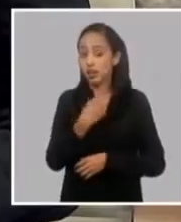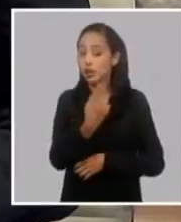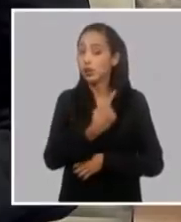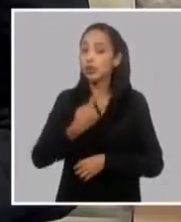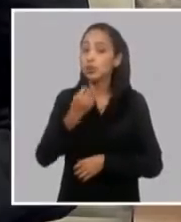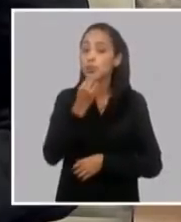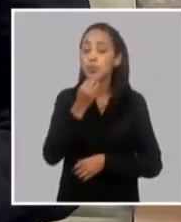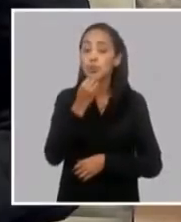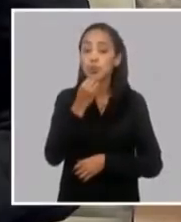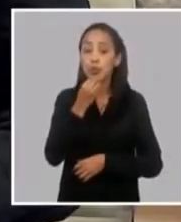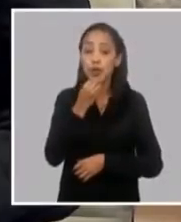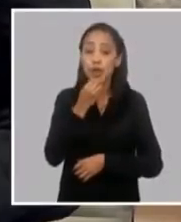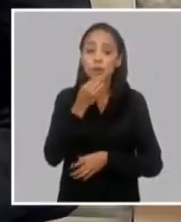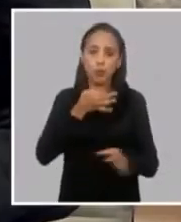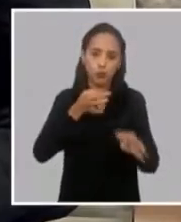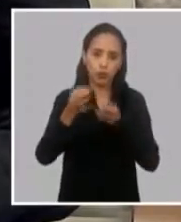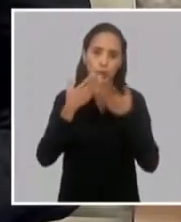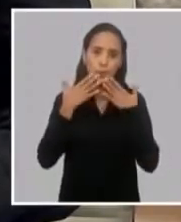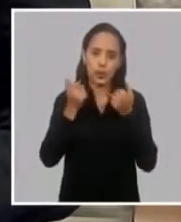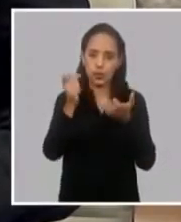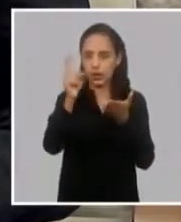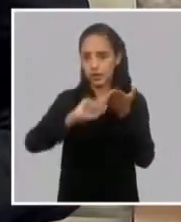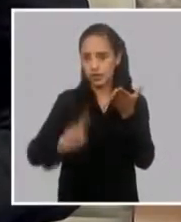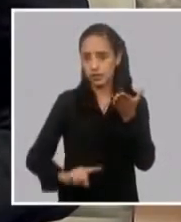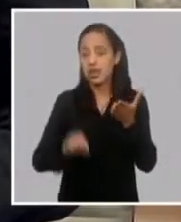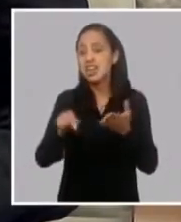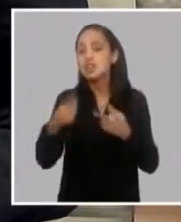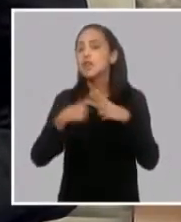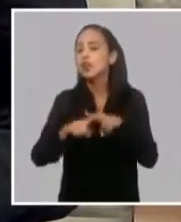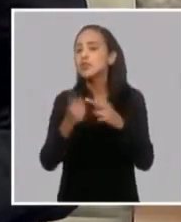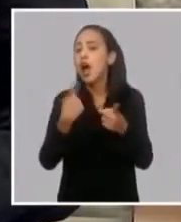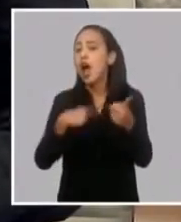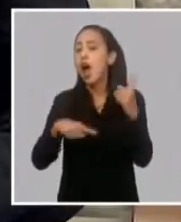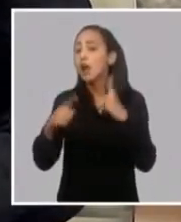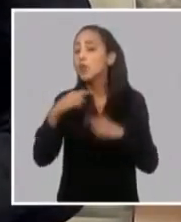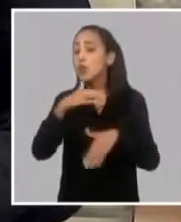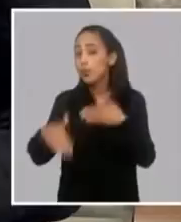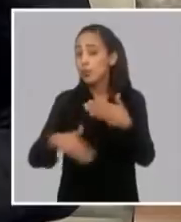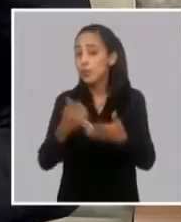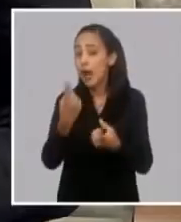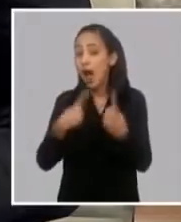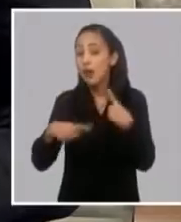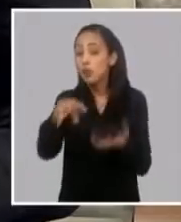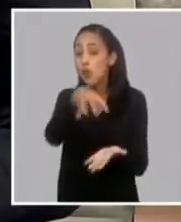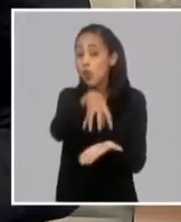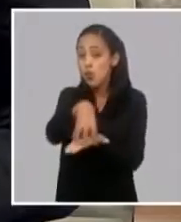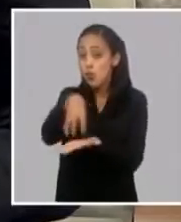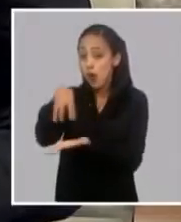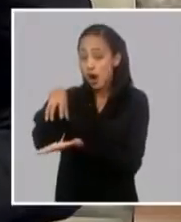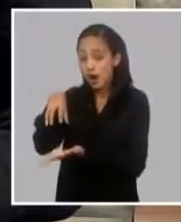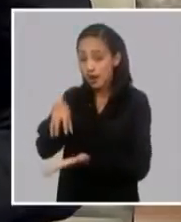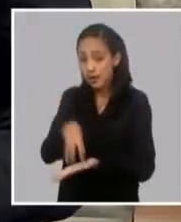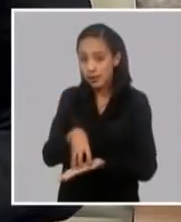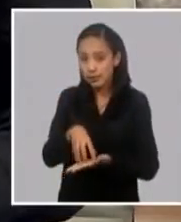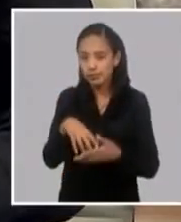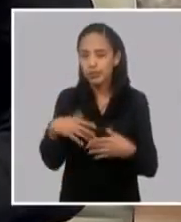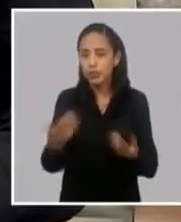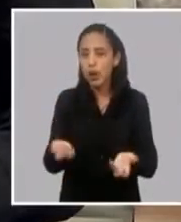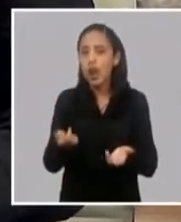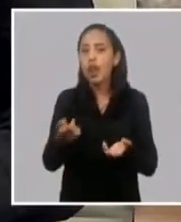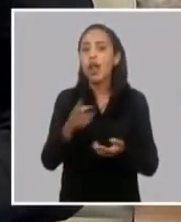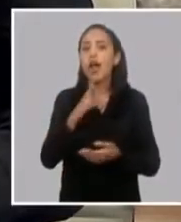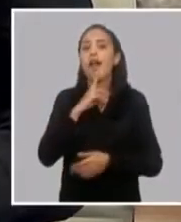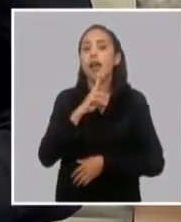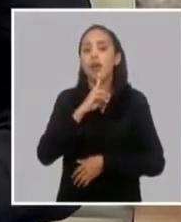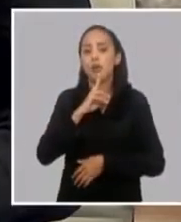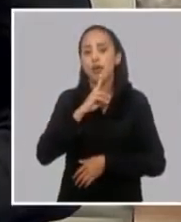permitirá dar una puesta en marcha. Esto va a resolver algunos problemas de algunas comunidades, y me refiero al tema del agua,